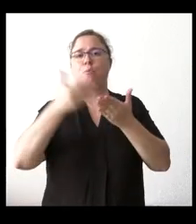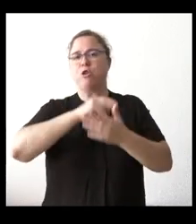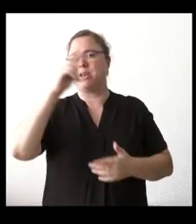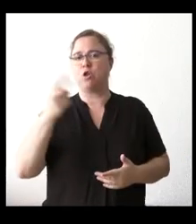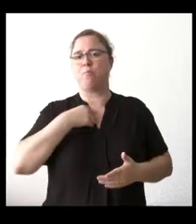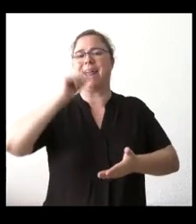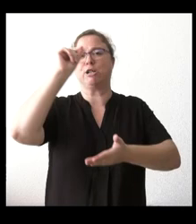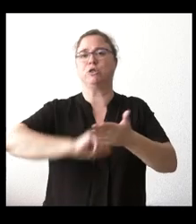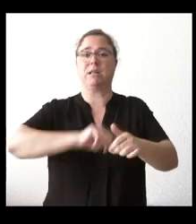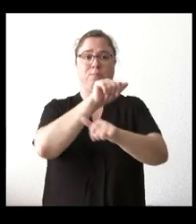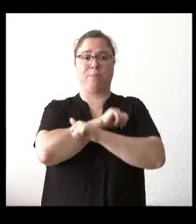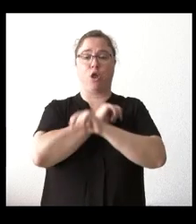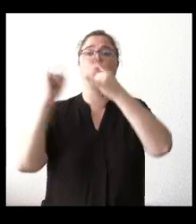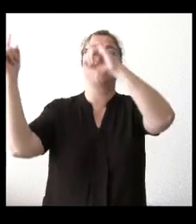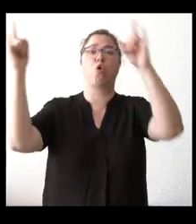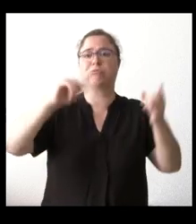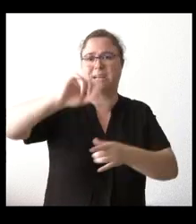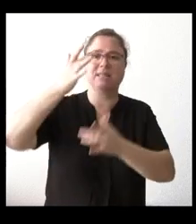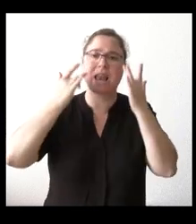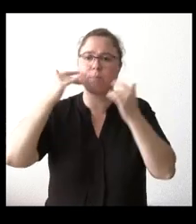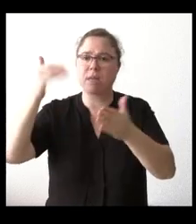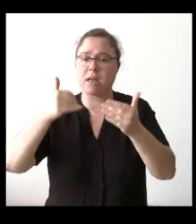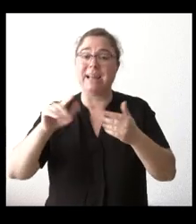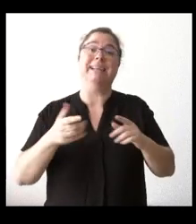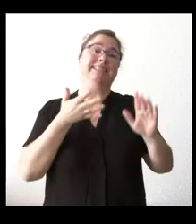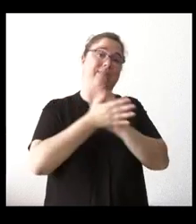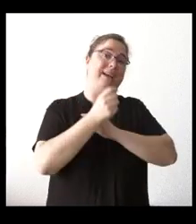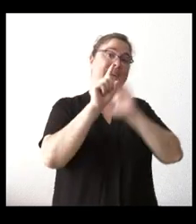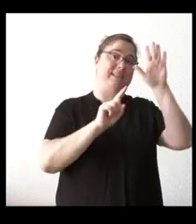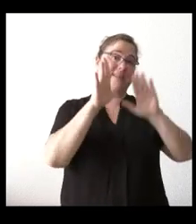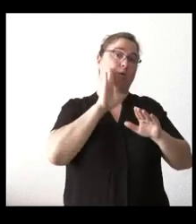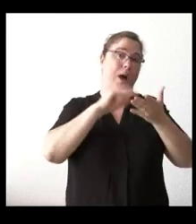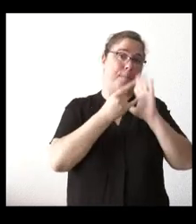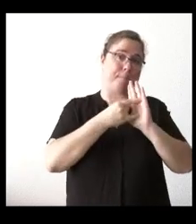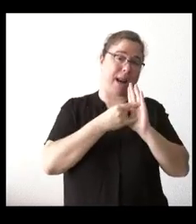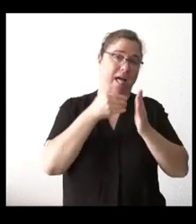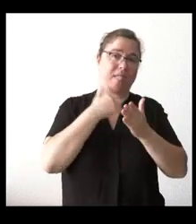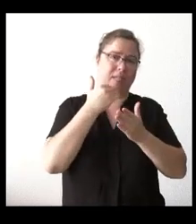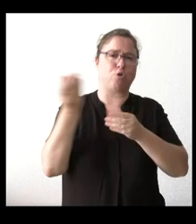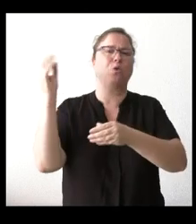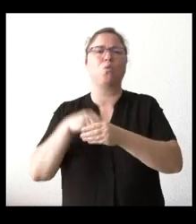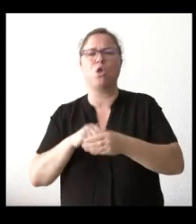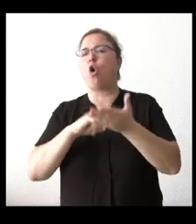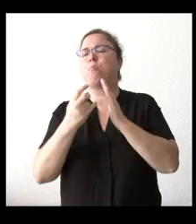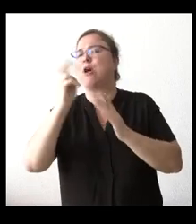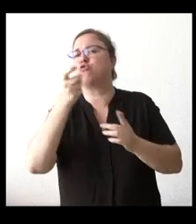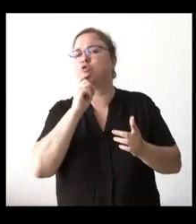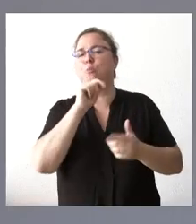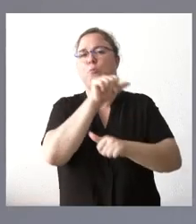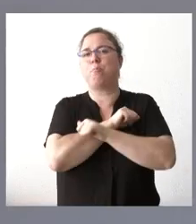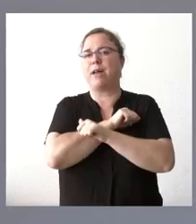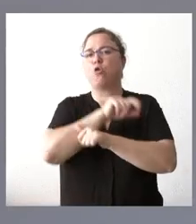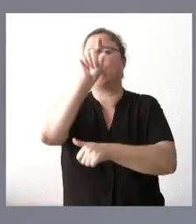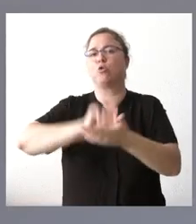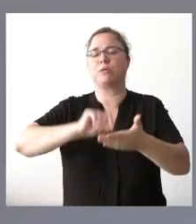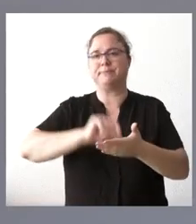contratar desempleados para limpiar los bosques, ¿serían al margen de los 65 millones del plan de Zamora o son otro tipo de planes? Pues